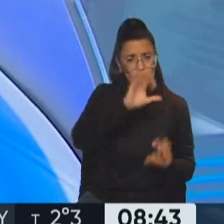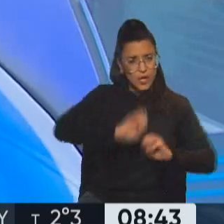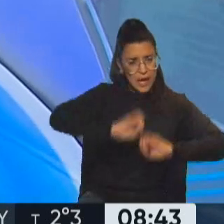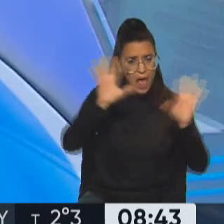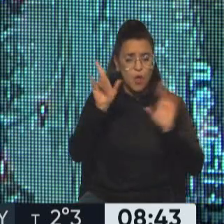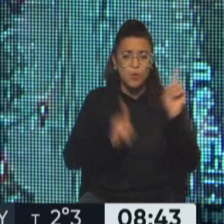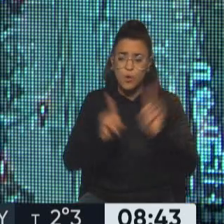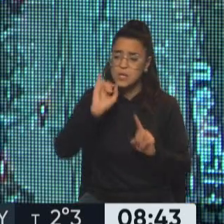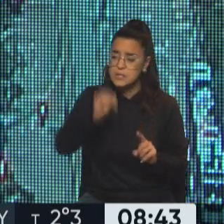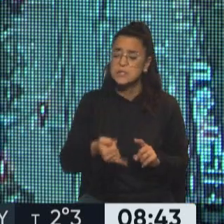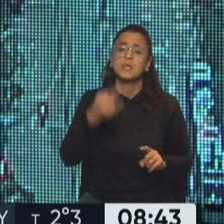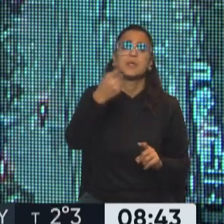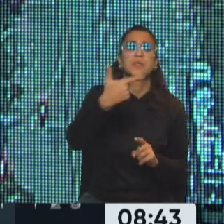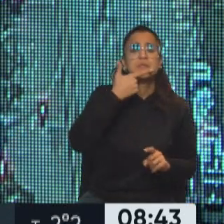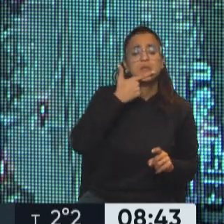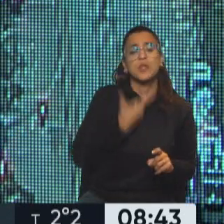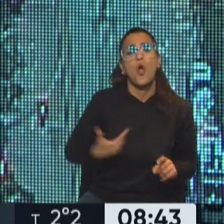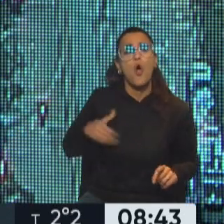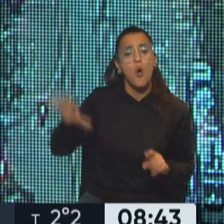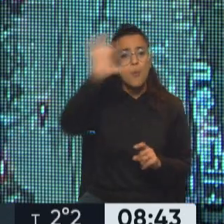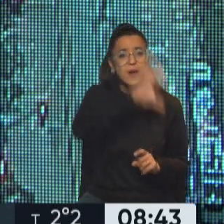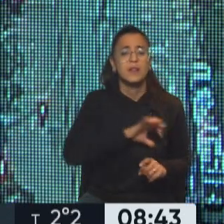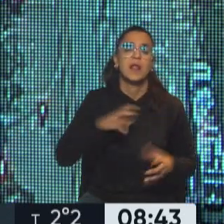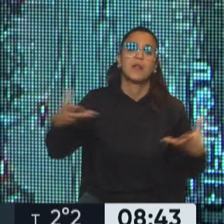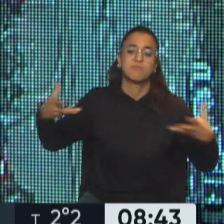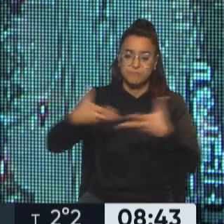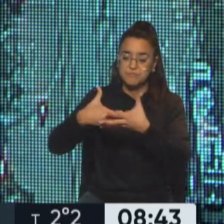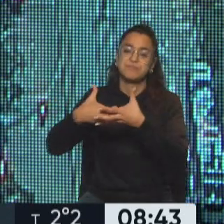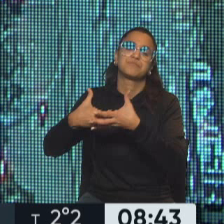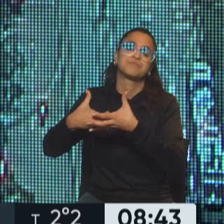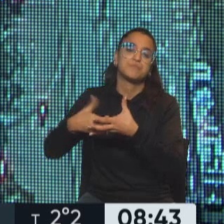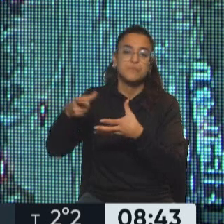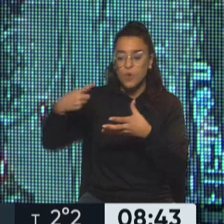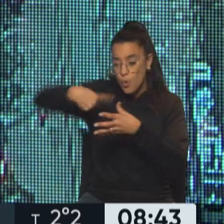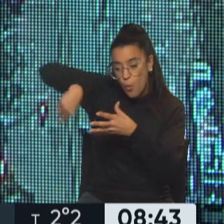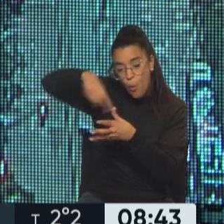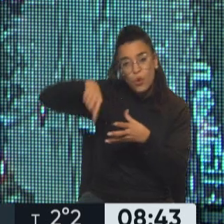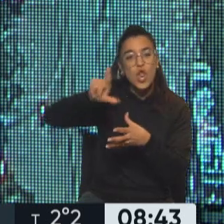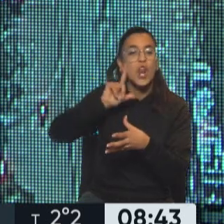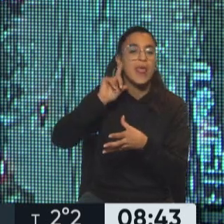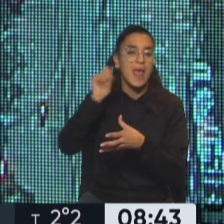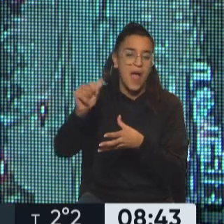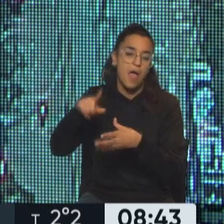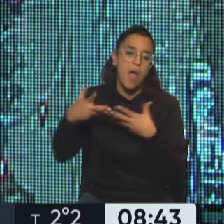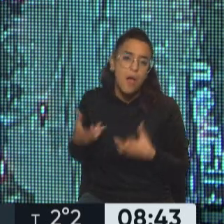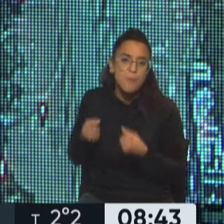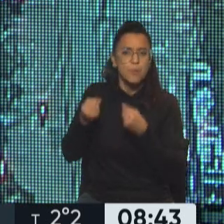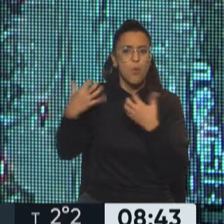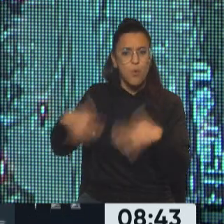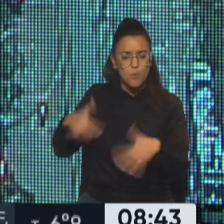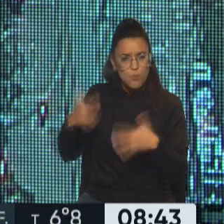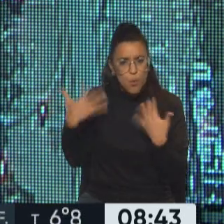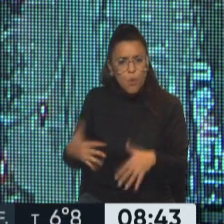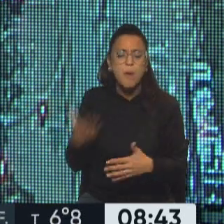Los gobernadores, hablamos de los 17 gobernadores de la Liga, de los gobernadores, este nucleamiento que ha tomado mucho impulso en los últimos meses